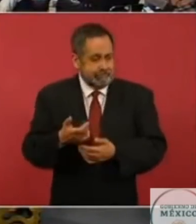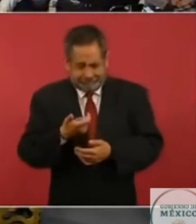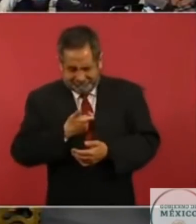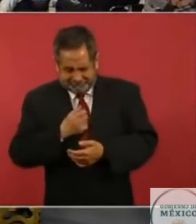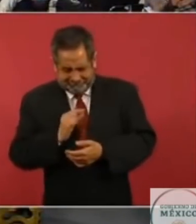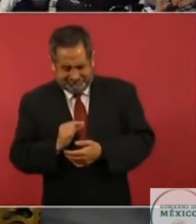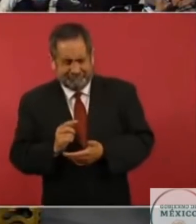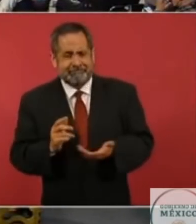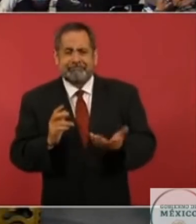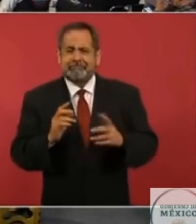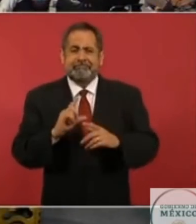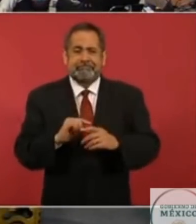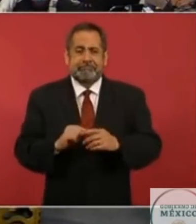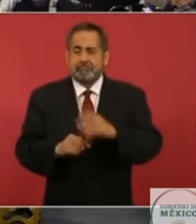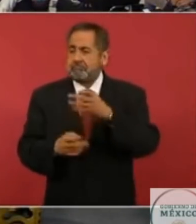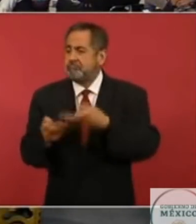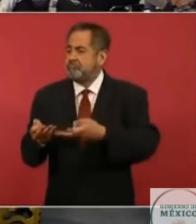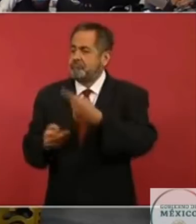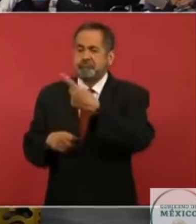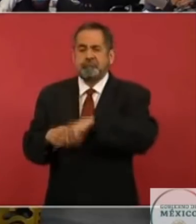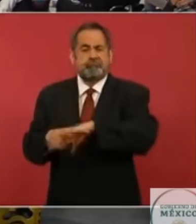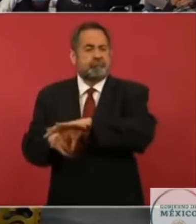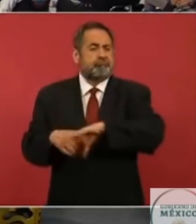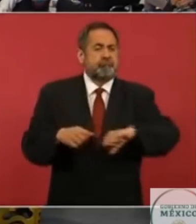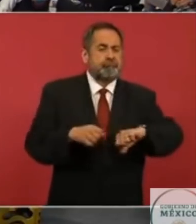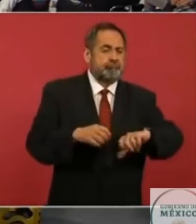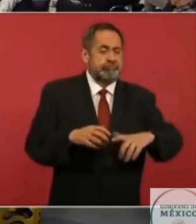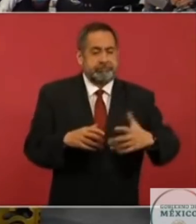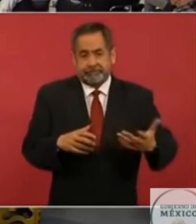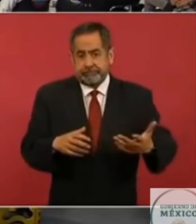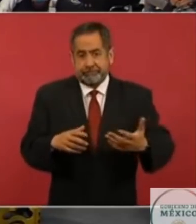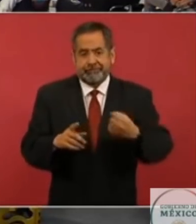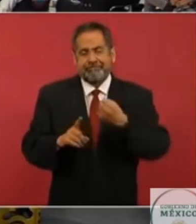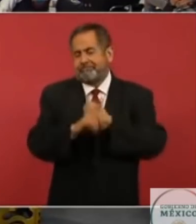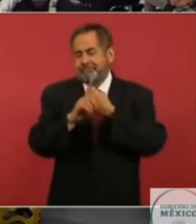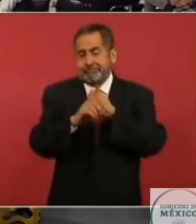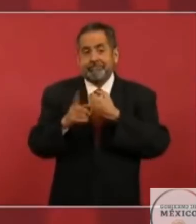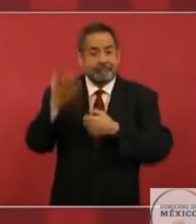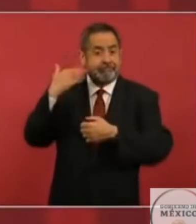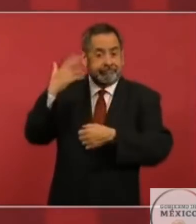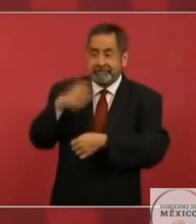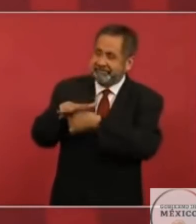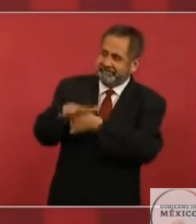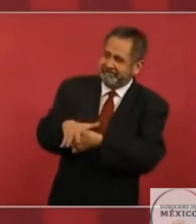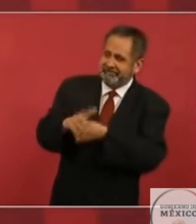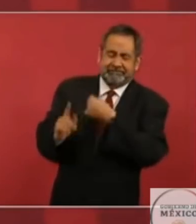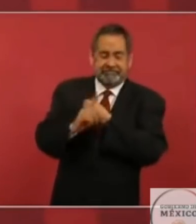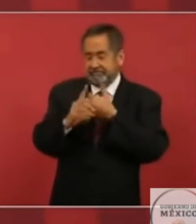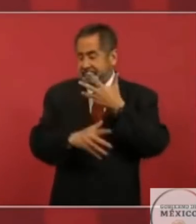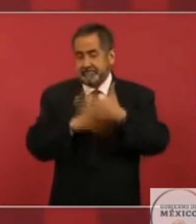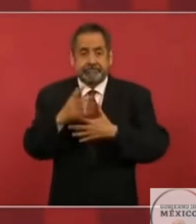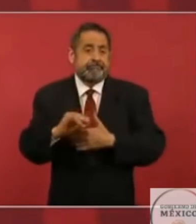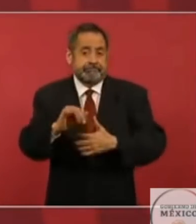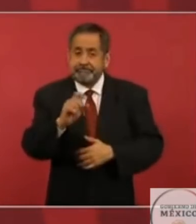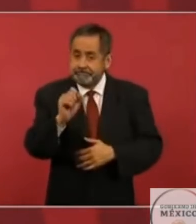muy bajos y hubo mucha represión también por eso, de